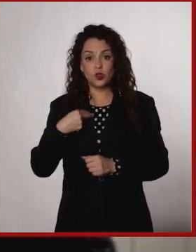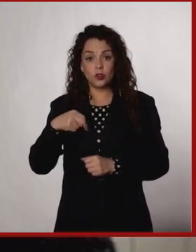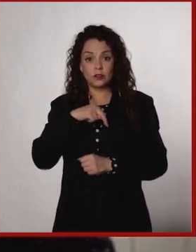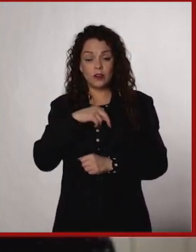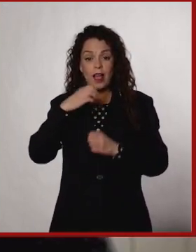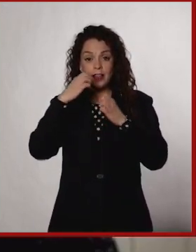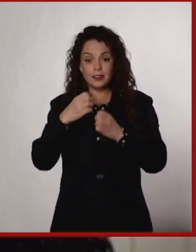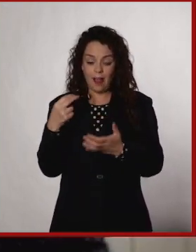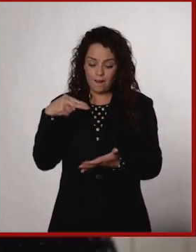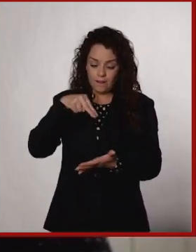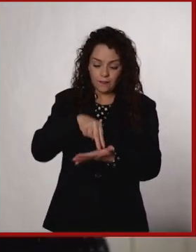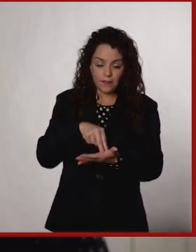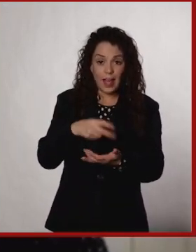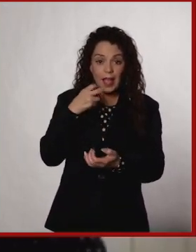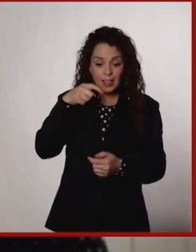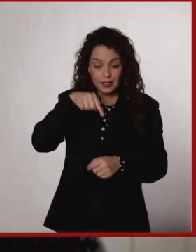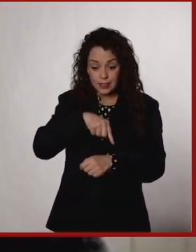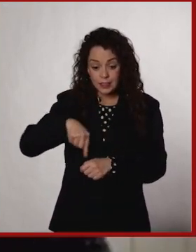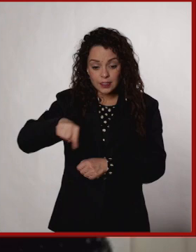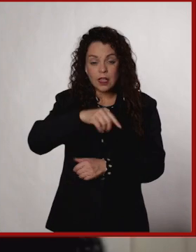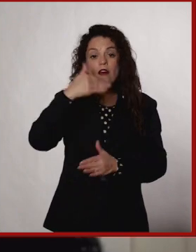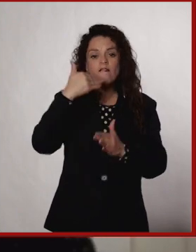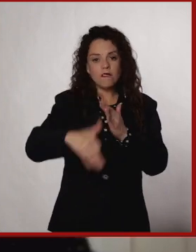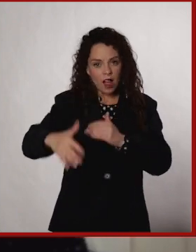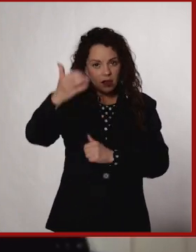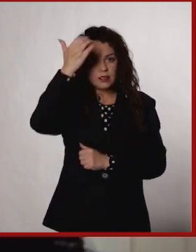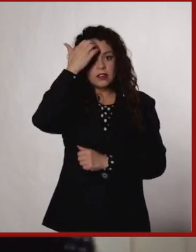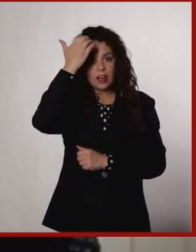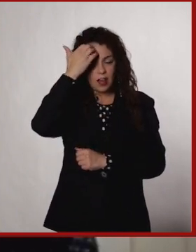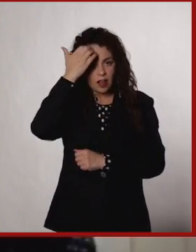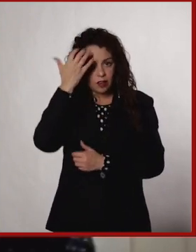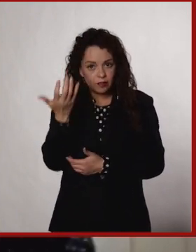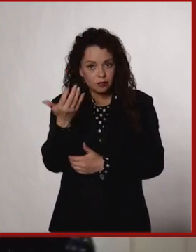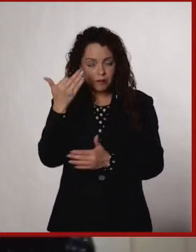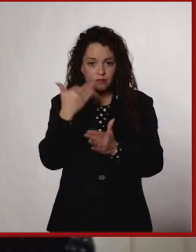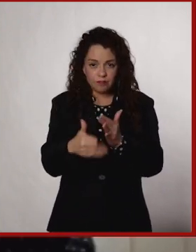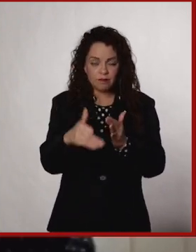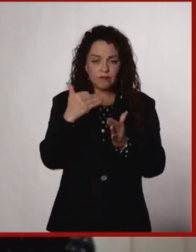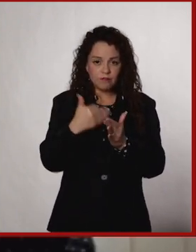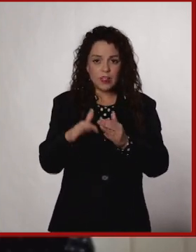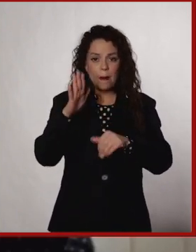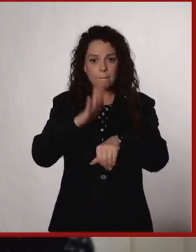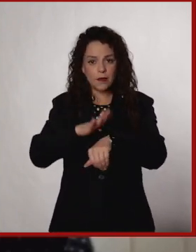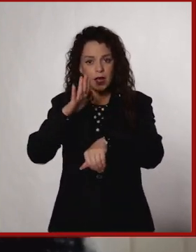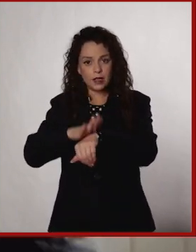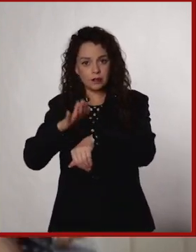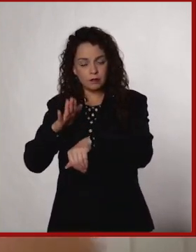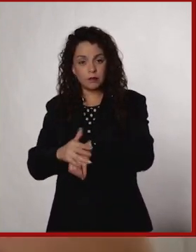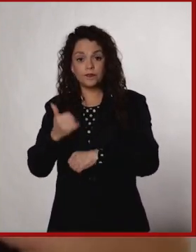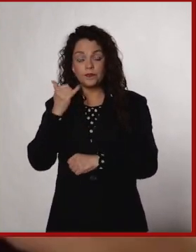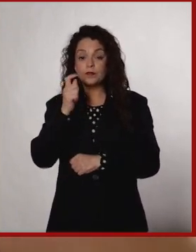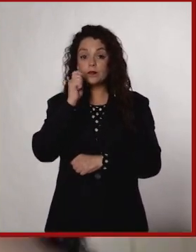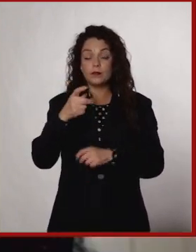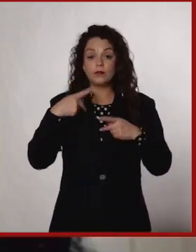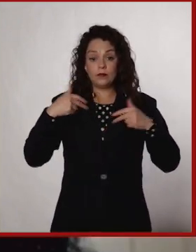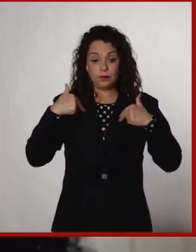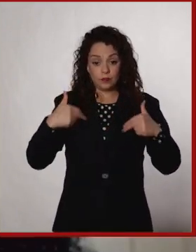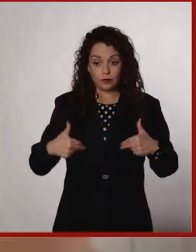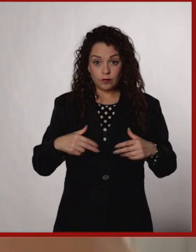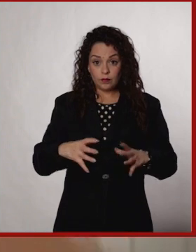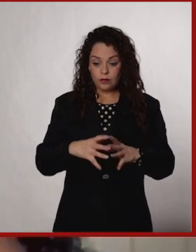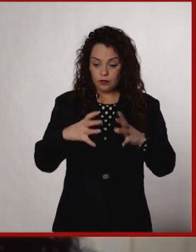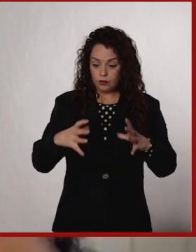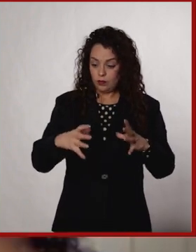Y bueno, estos crecimientos de la población y en